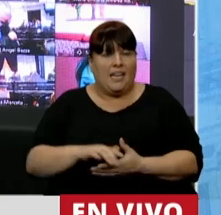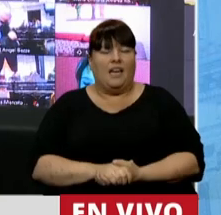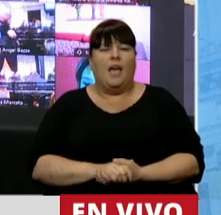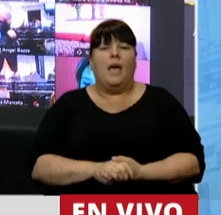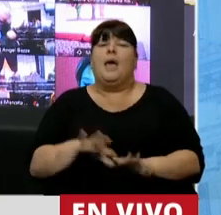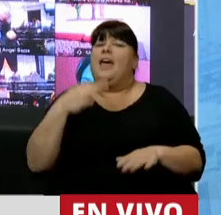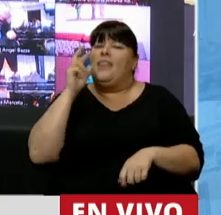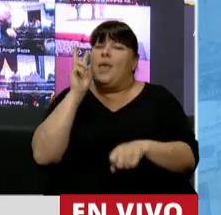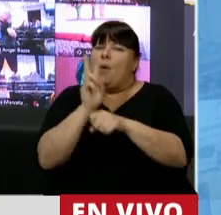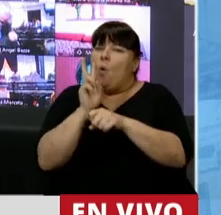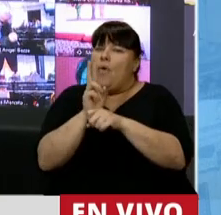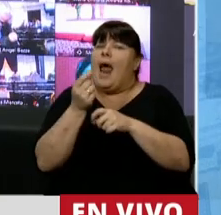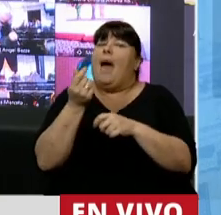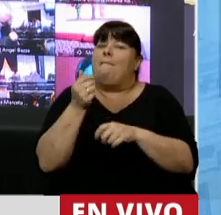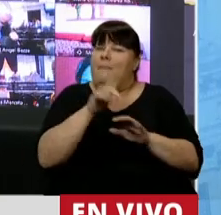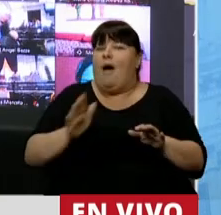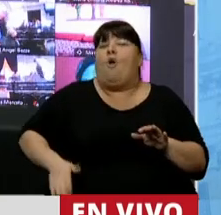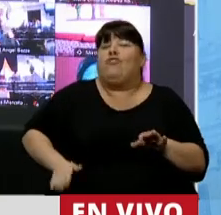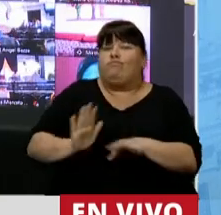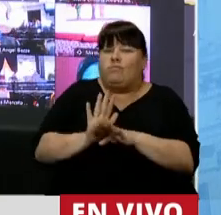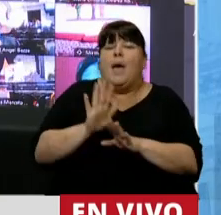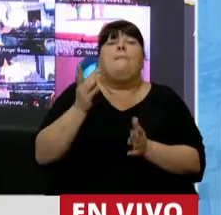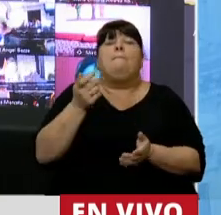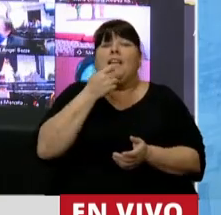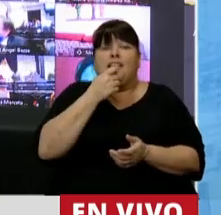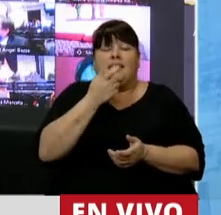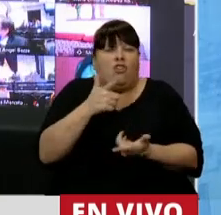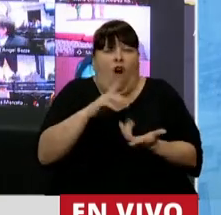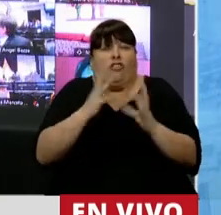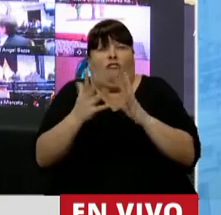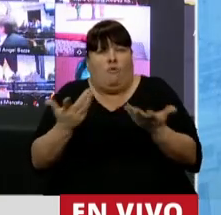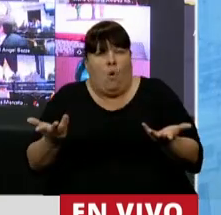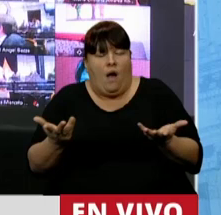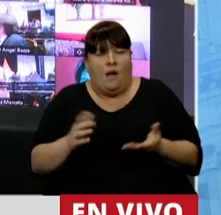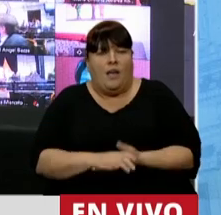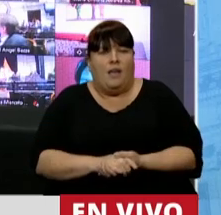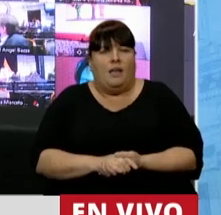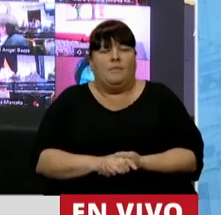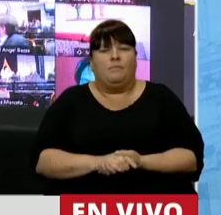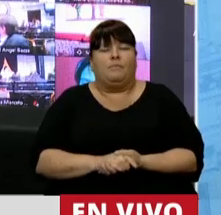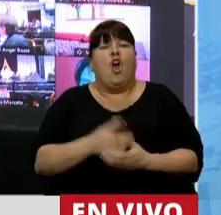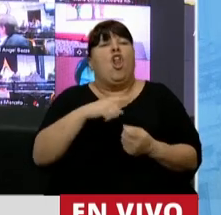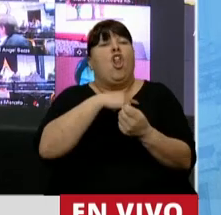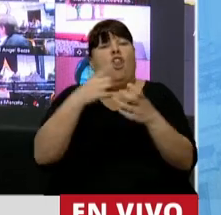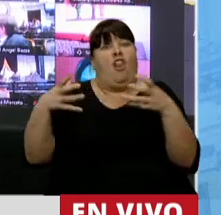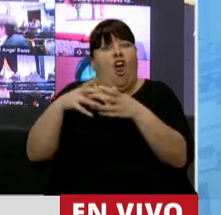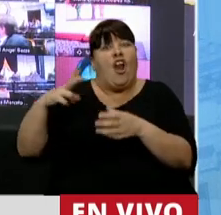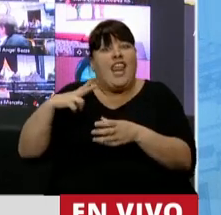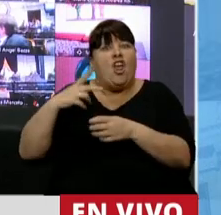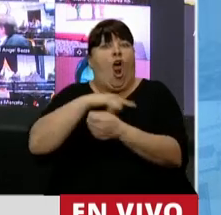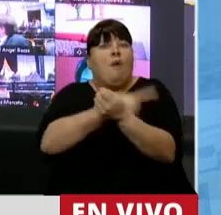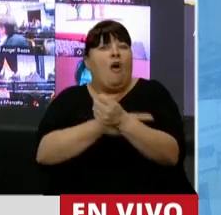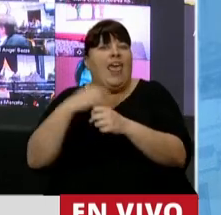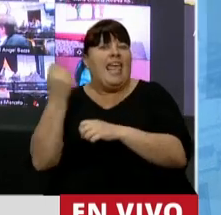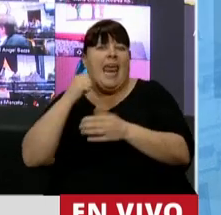No hay que cuidar de los bolsillos. Si no, no tiene otra explicación. Los poderosos de este país presionan y